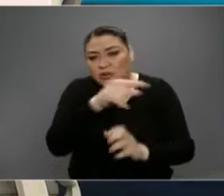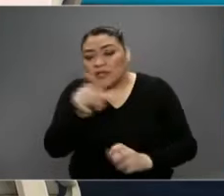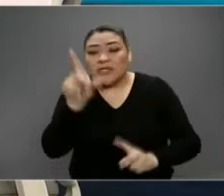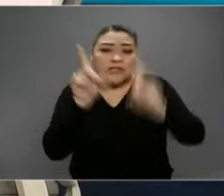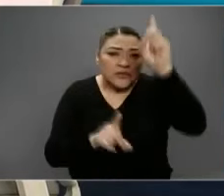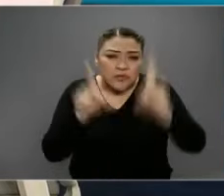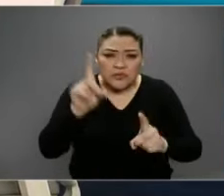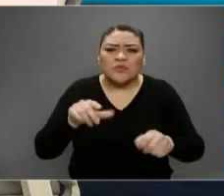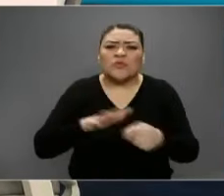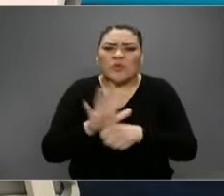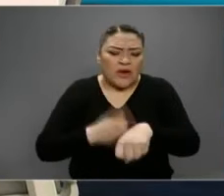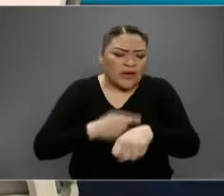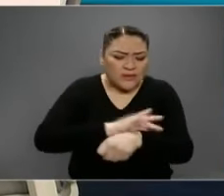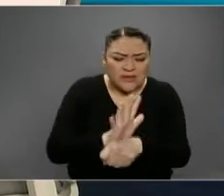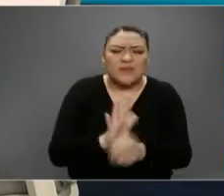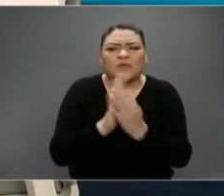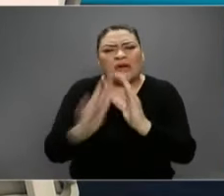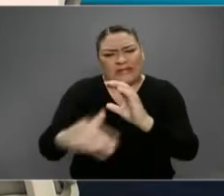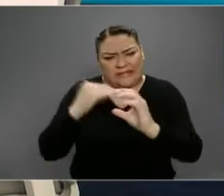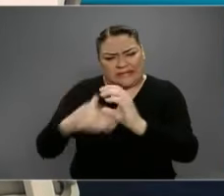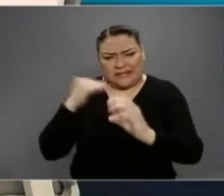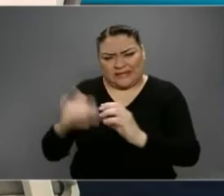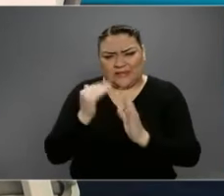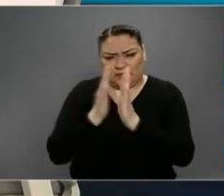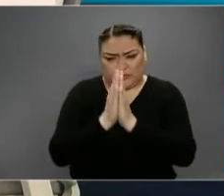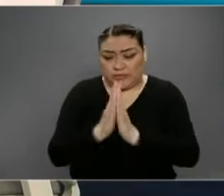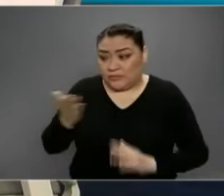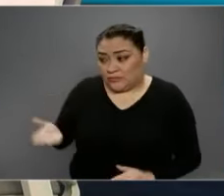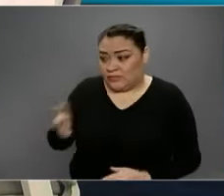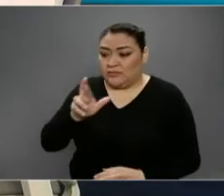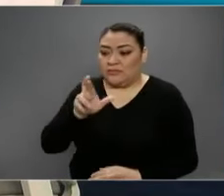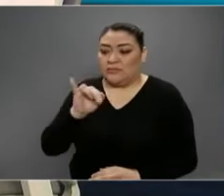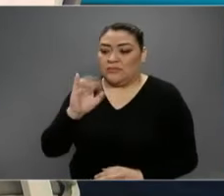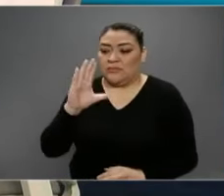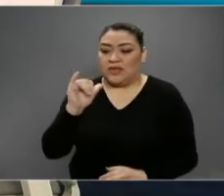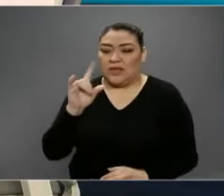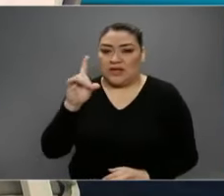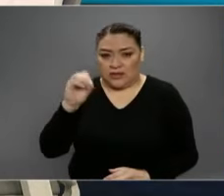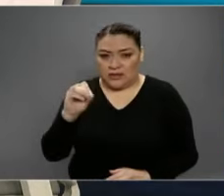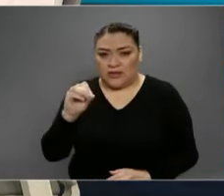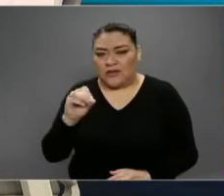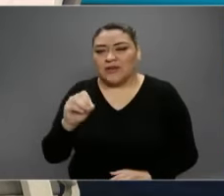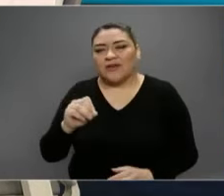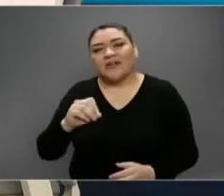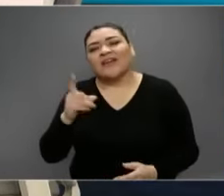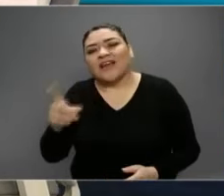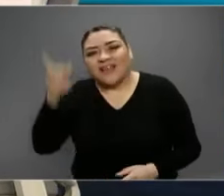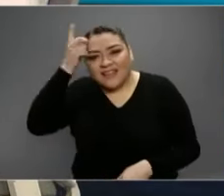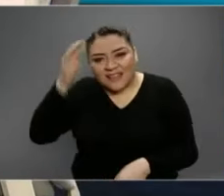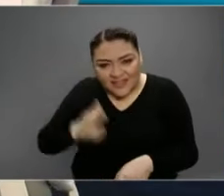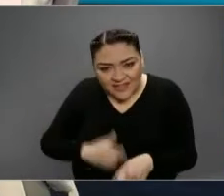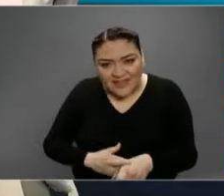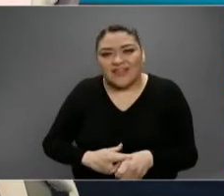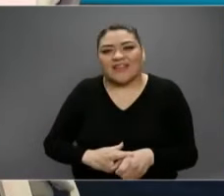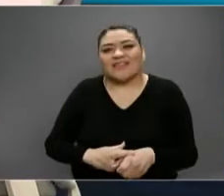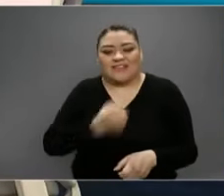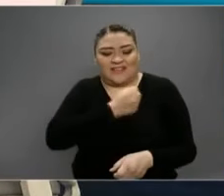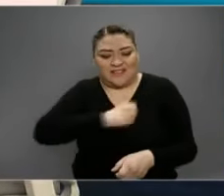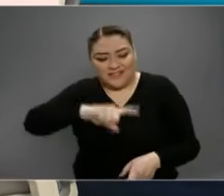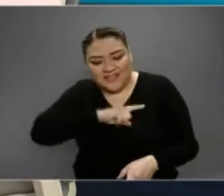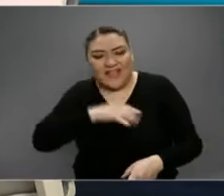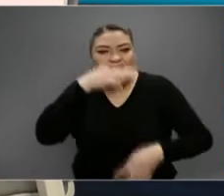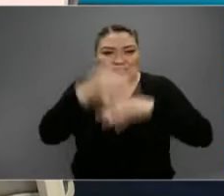sus dudas sobre el coronavirus. Estoy aquí con Ricardo Cortés, subsecretario, director de promoción de